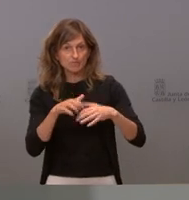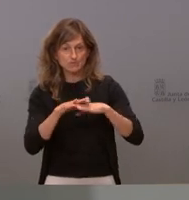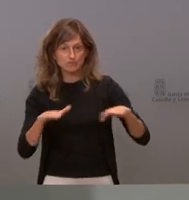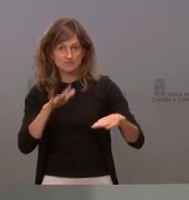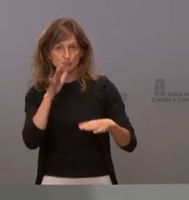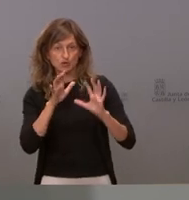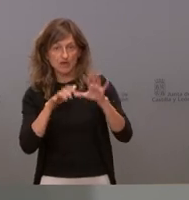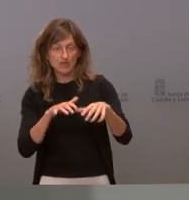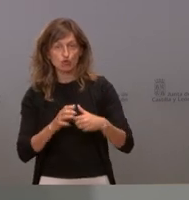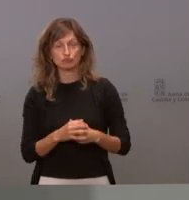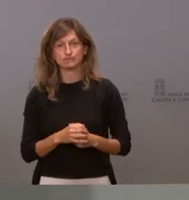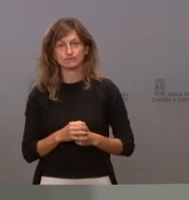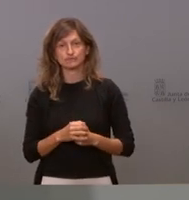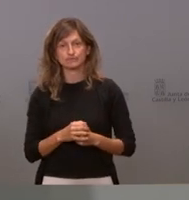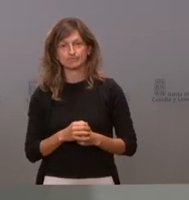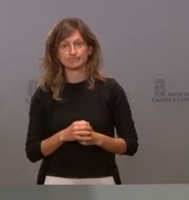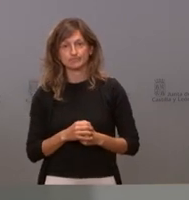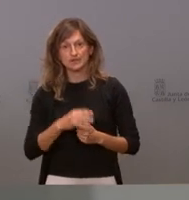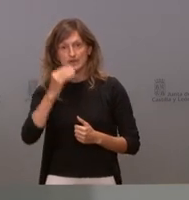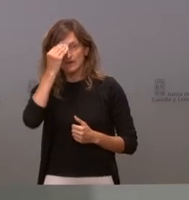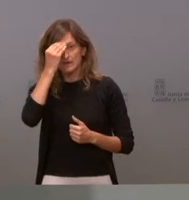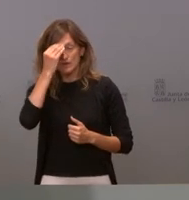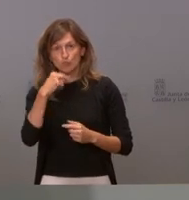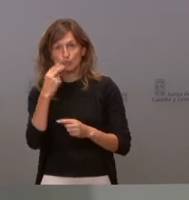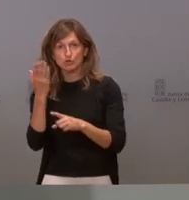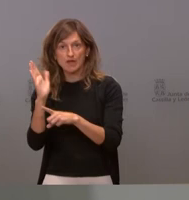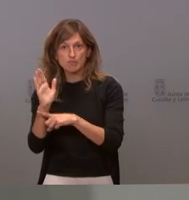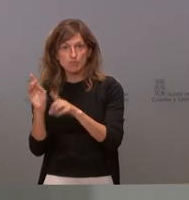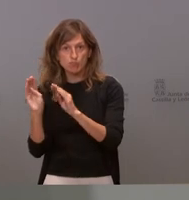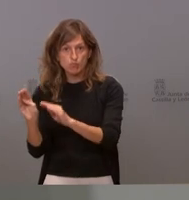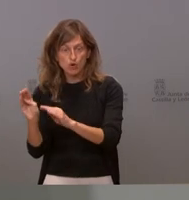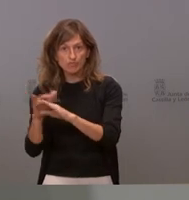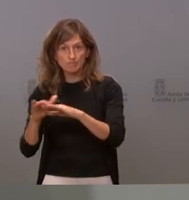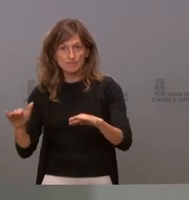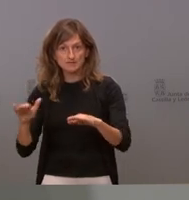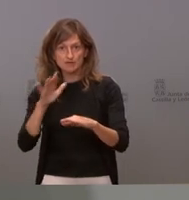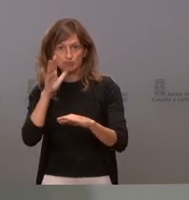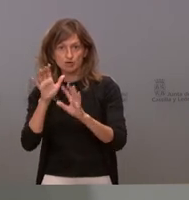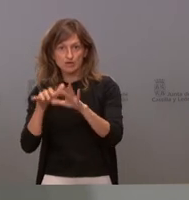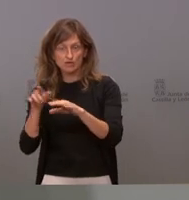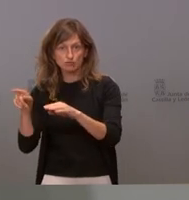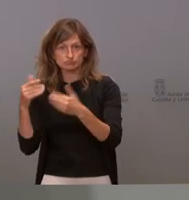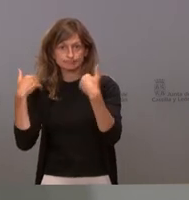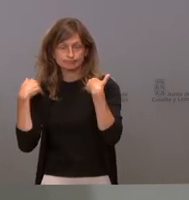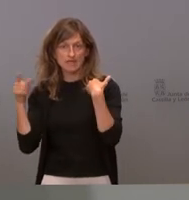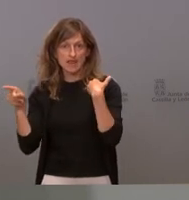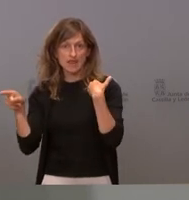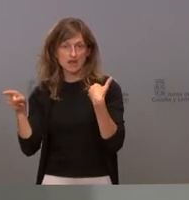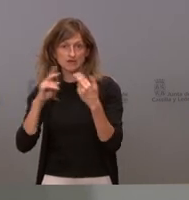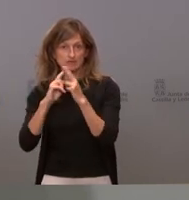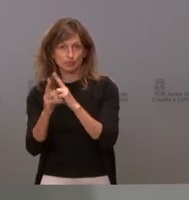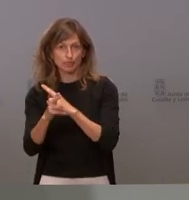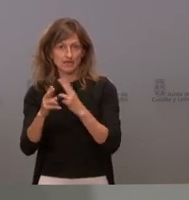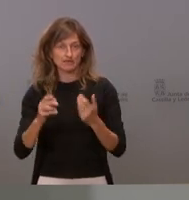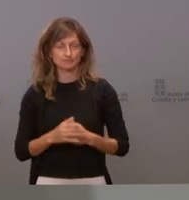digo yo que serán los portavoces de la Mesa por León quienes tendrán que responder